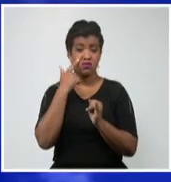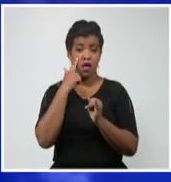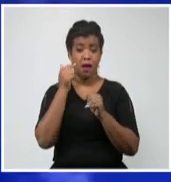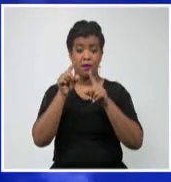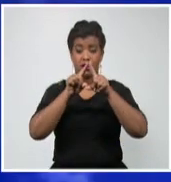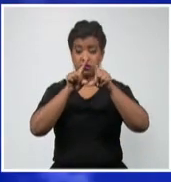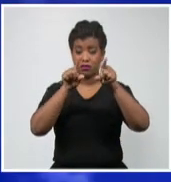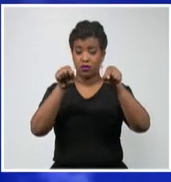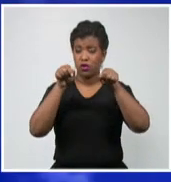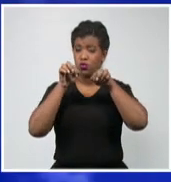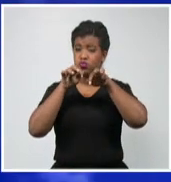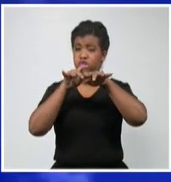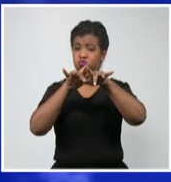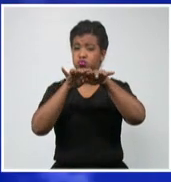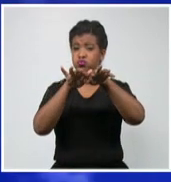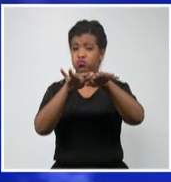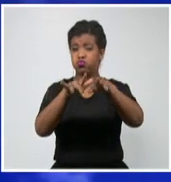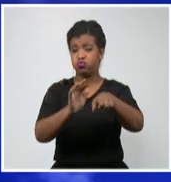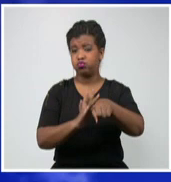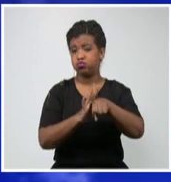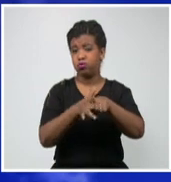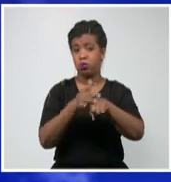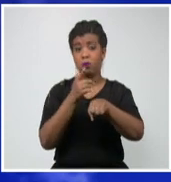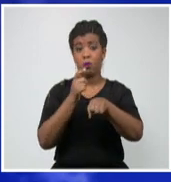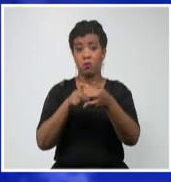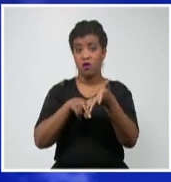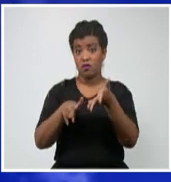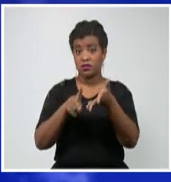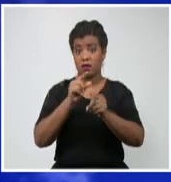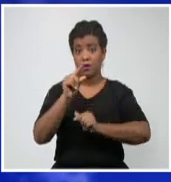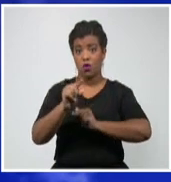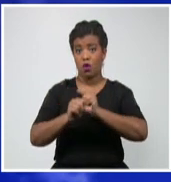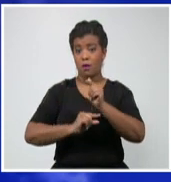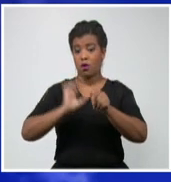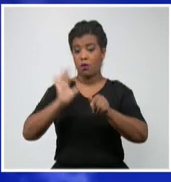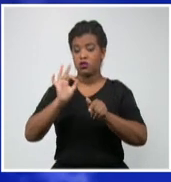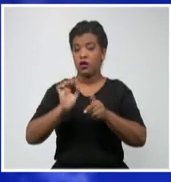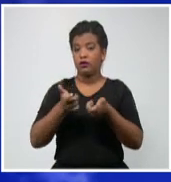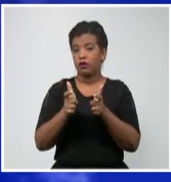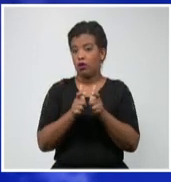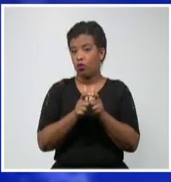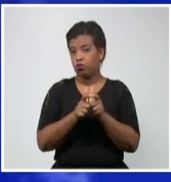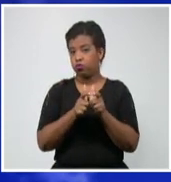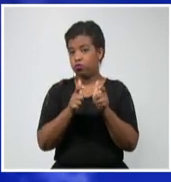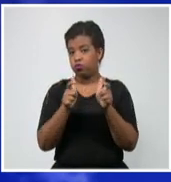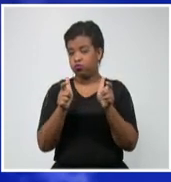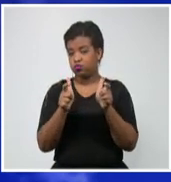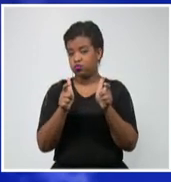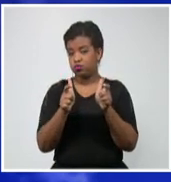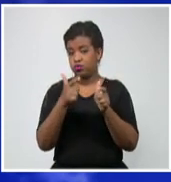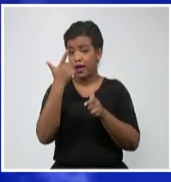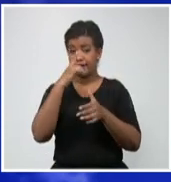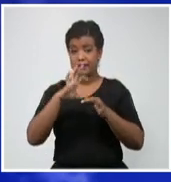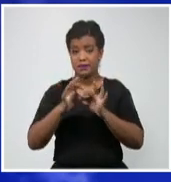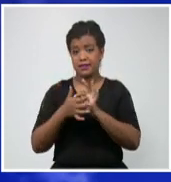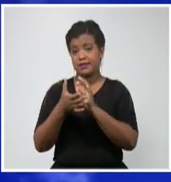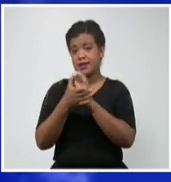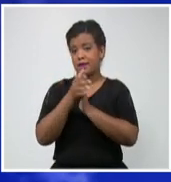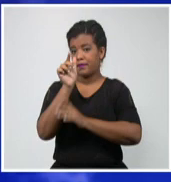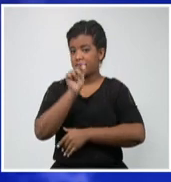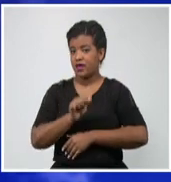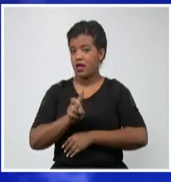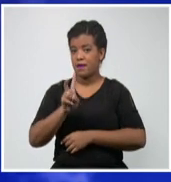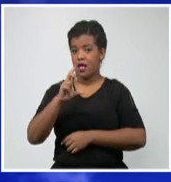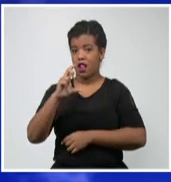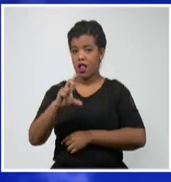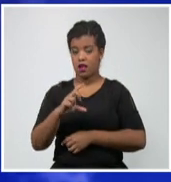por provincias que comienzan a elevar su tasa de incidencia, como Artemisa, Mayabeque y Villa Clara. Una situación compleja en la